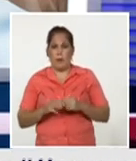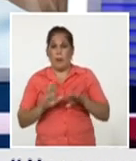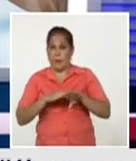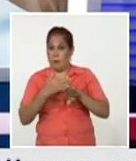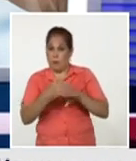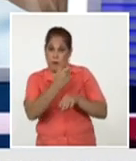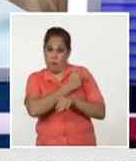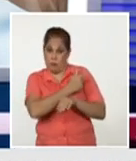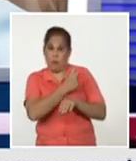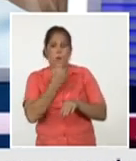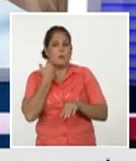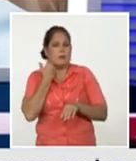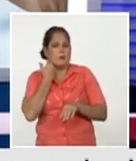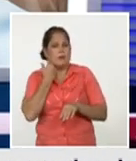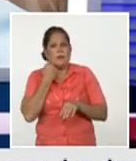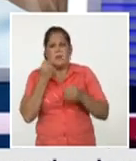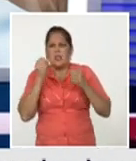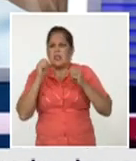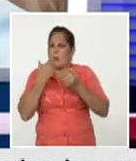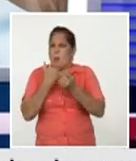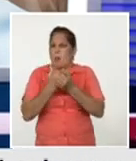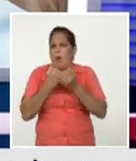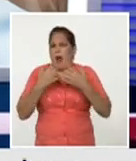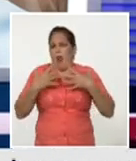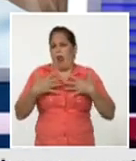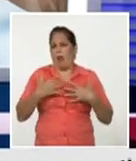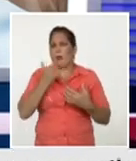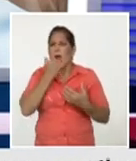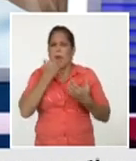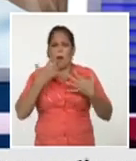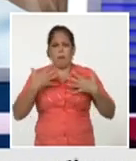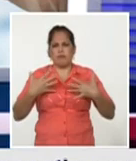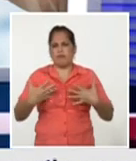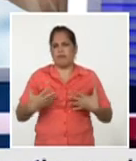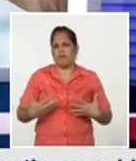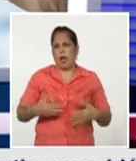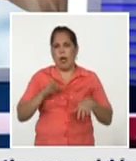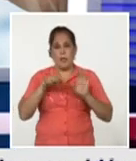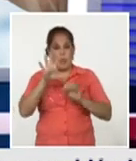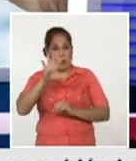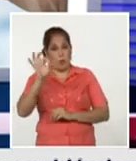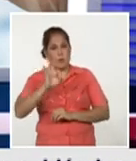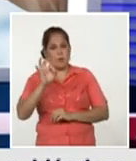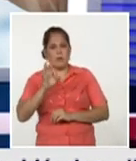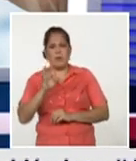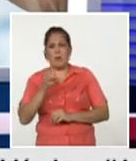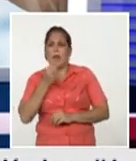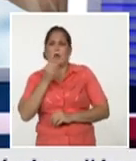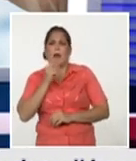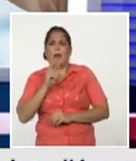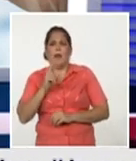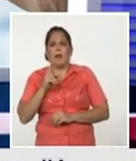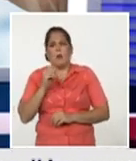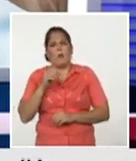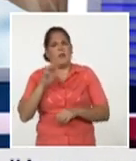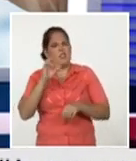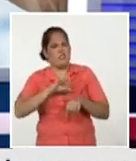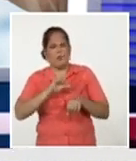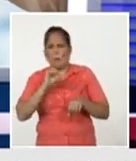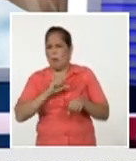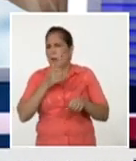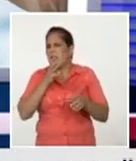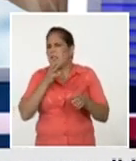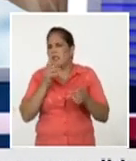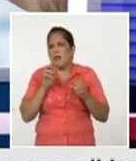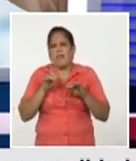sensación de malestar general en aproximadamente el 5% de los sujetos esa sensación que las personas dicen me siento mal me